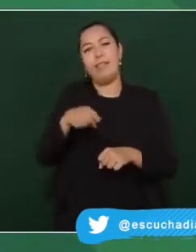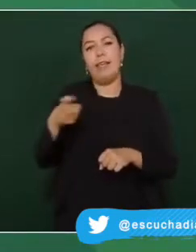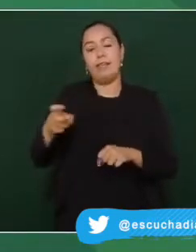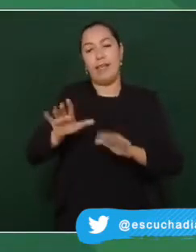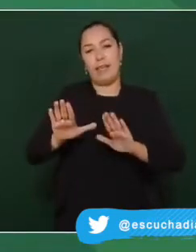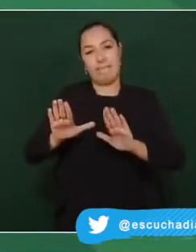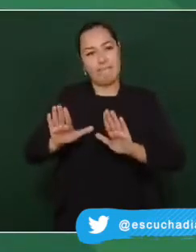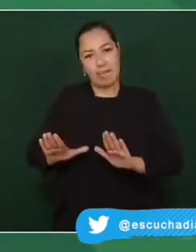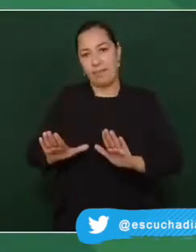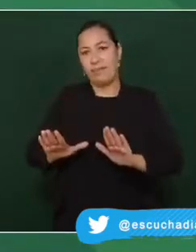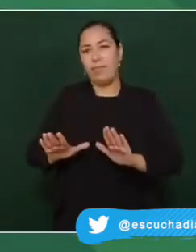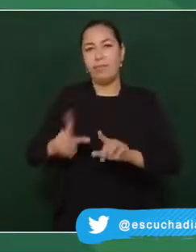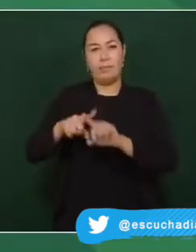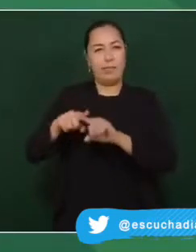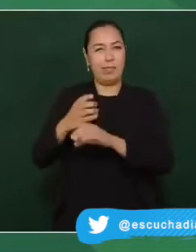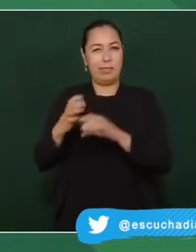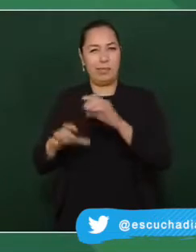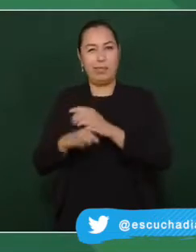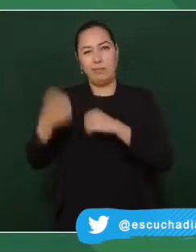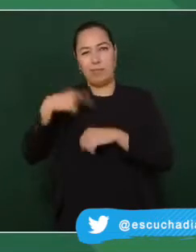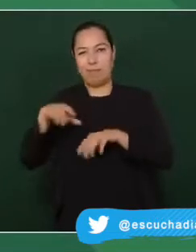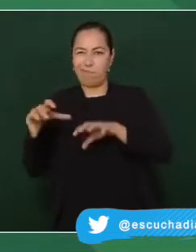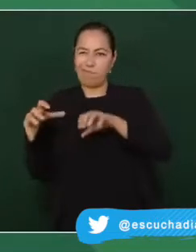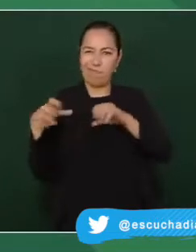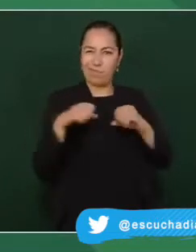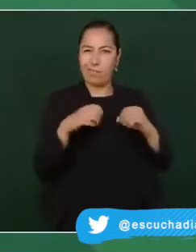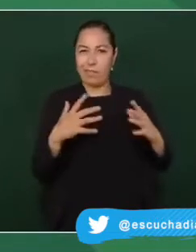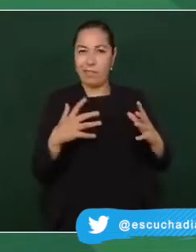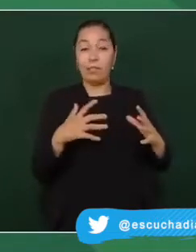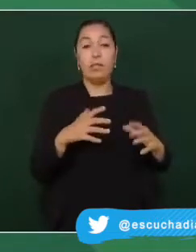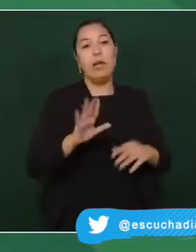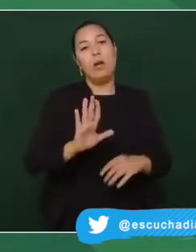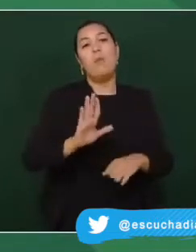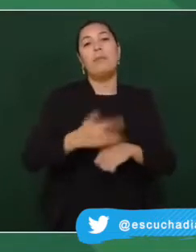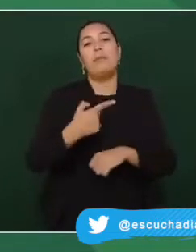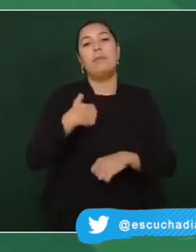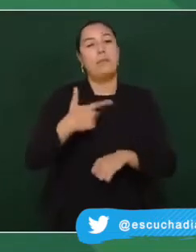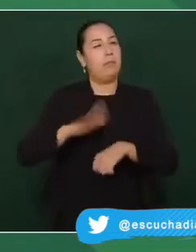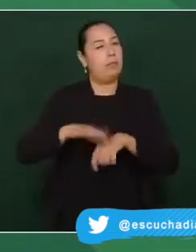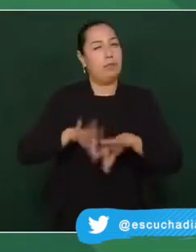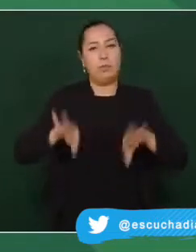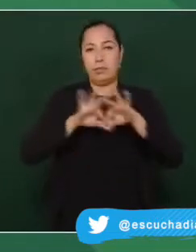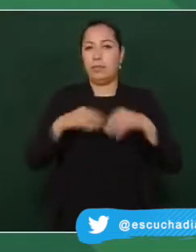el operativo porque lo que más me importa es la vida